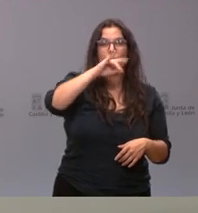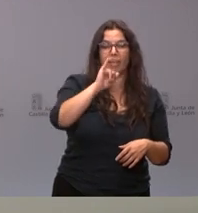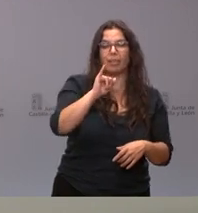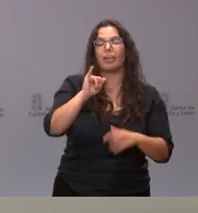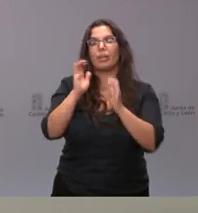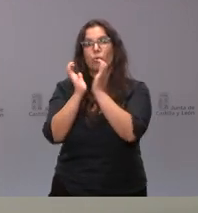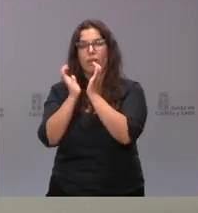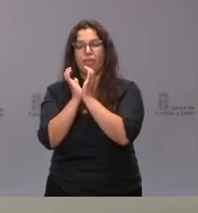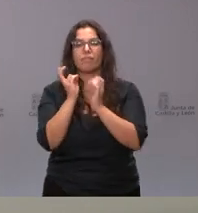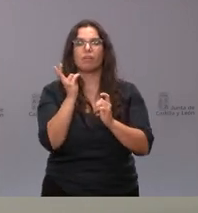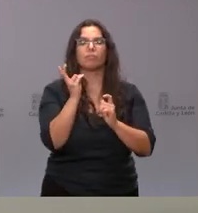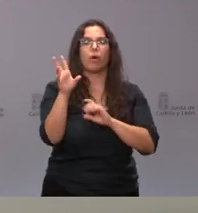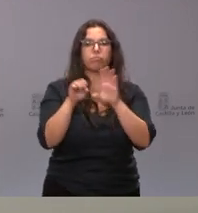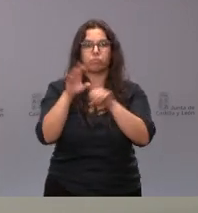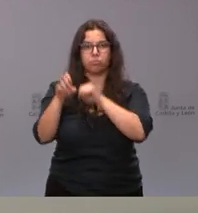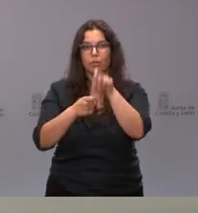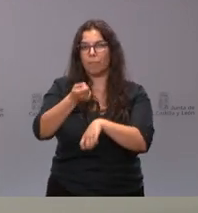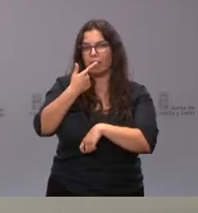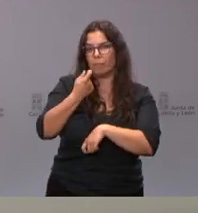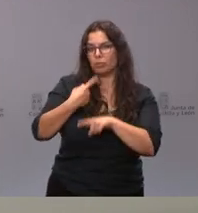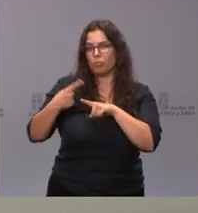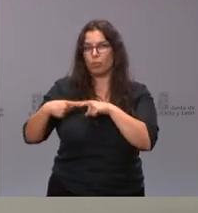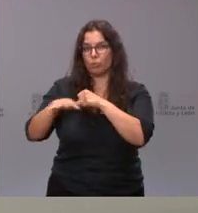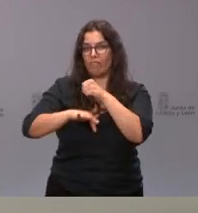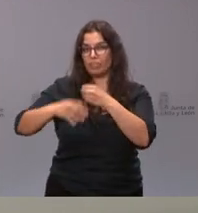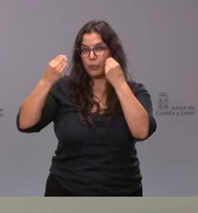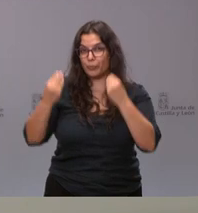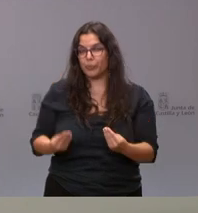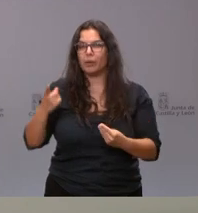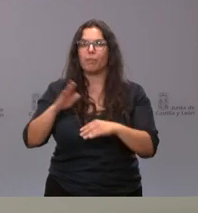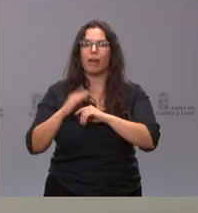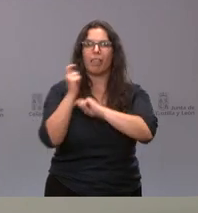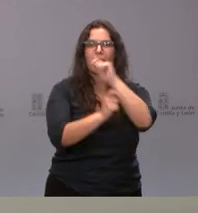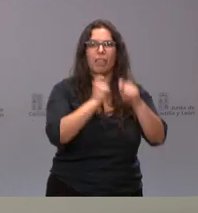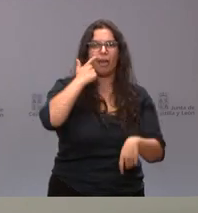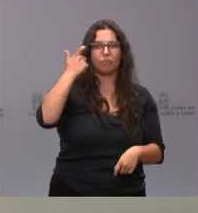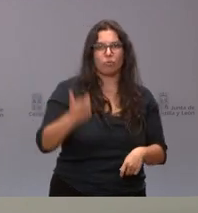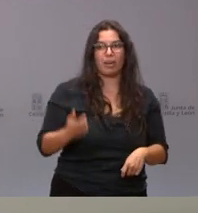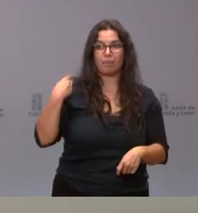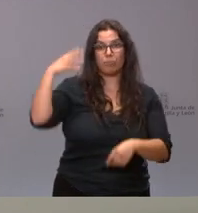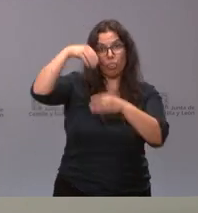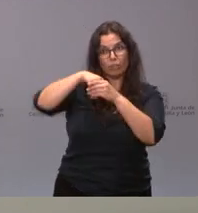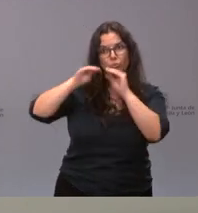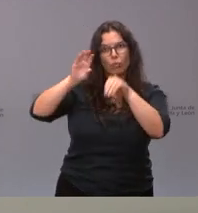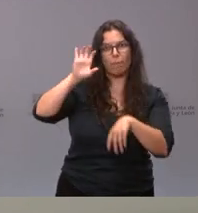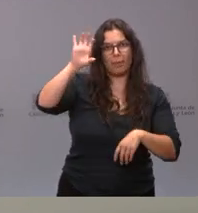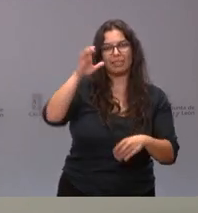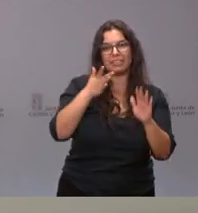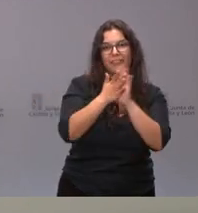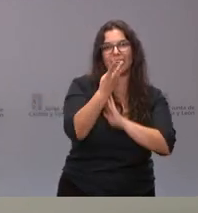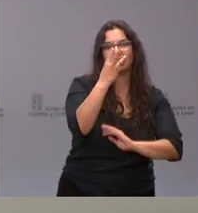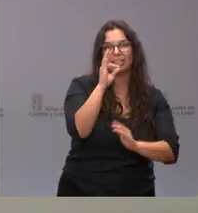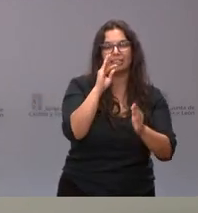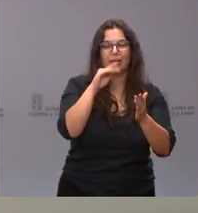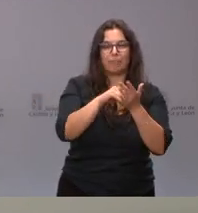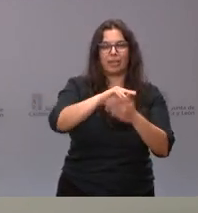y medicamentos a la población ucraniana desplazada dentro de su propio país. Estamos hablando de 30.000 euros a cada una